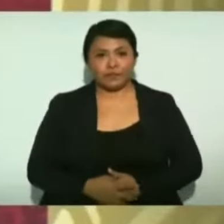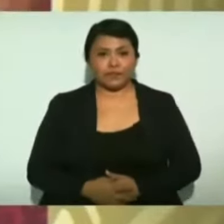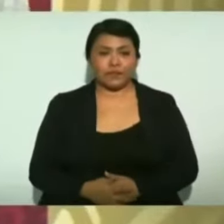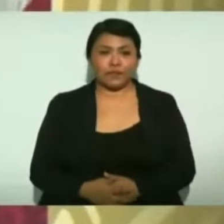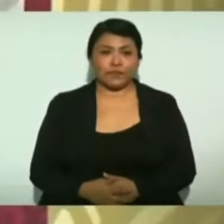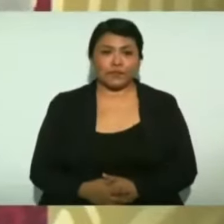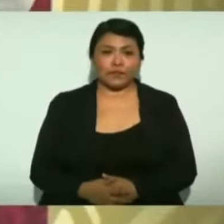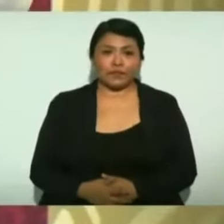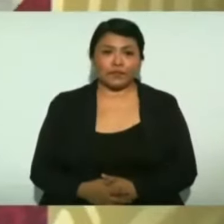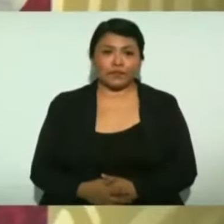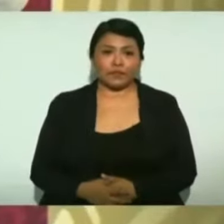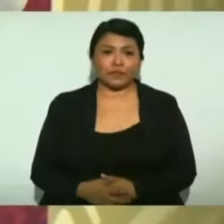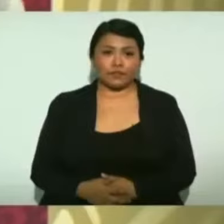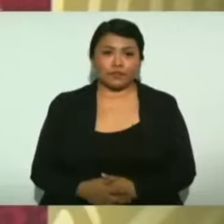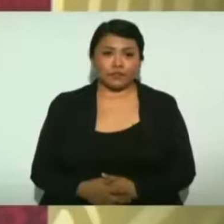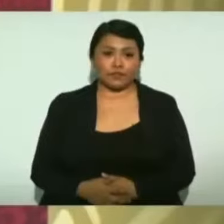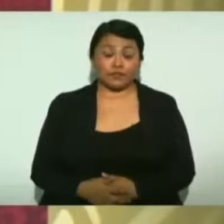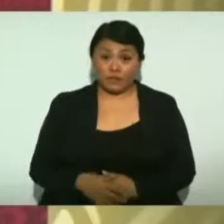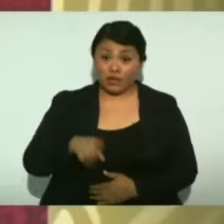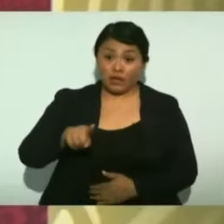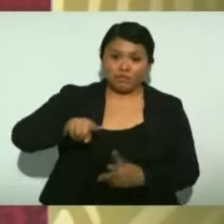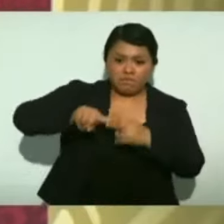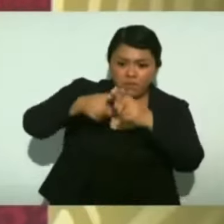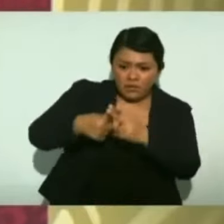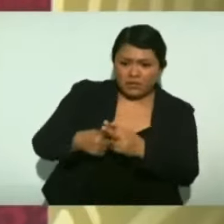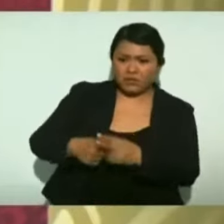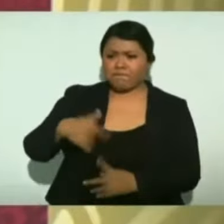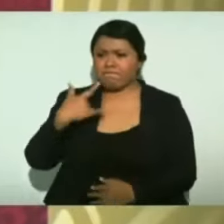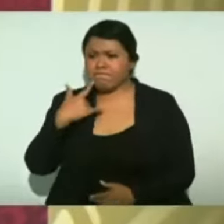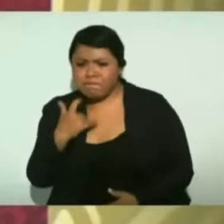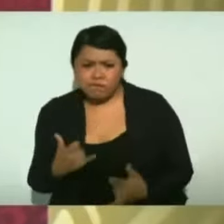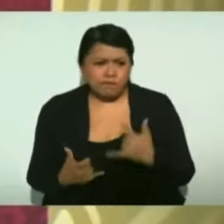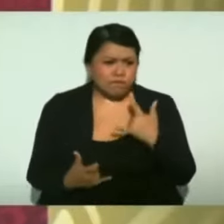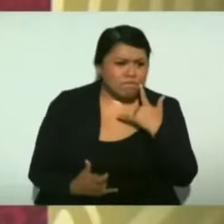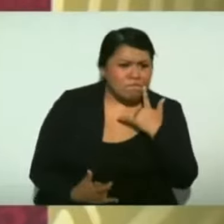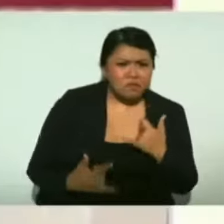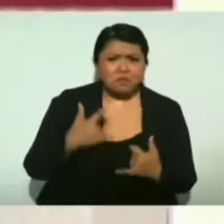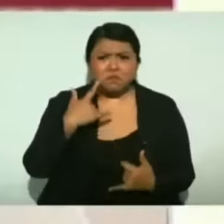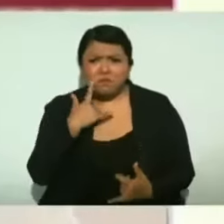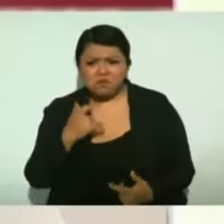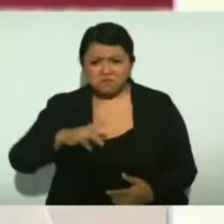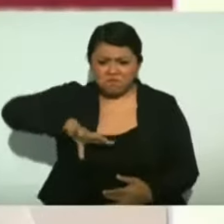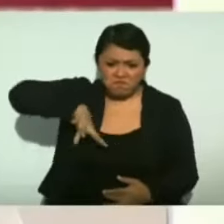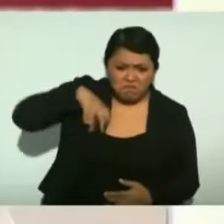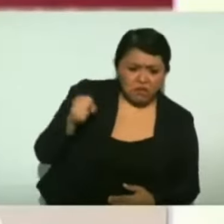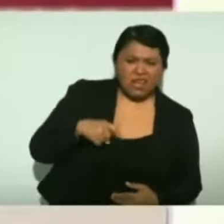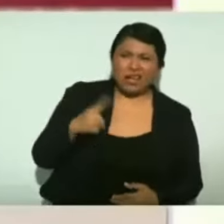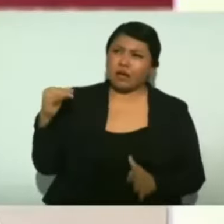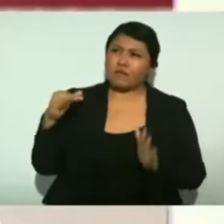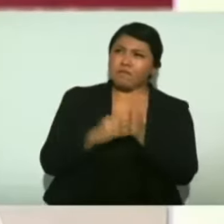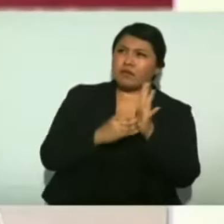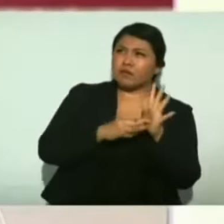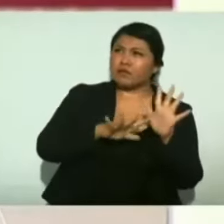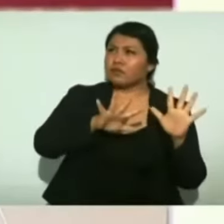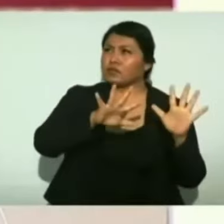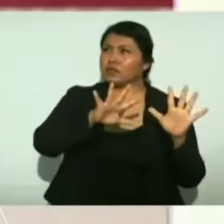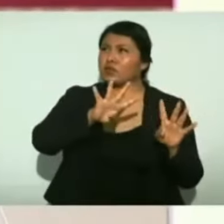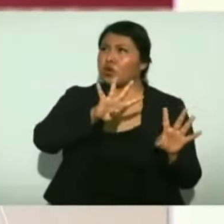Y empezaron ellos a luchar antes de que en 1910